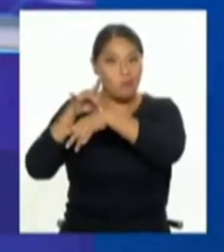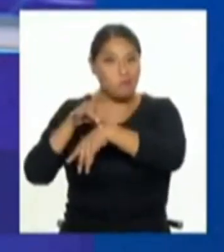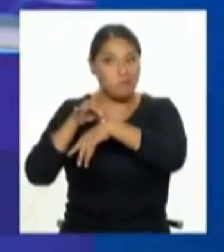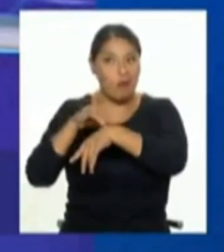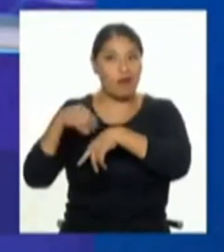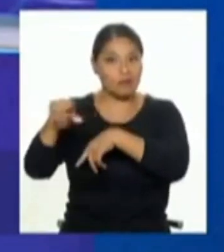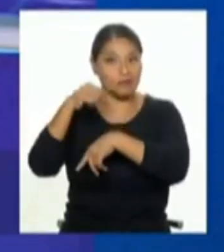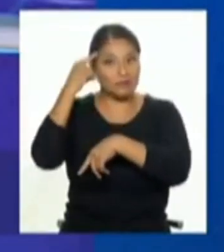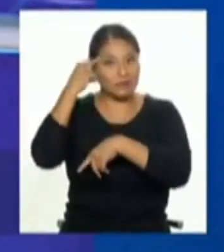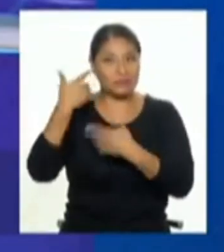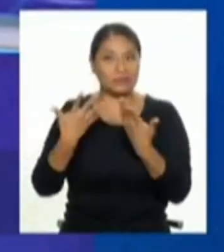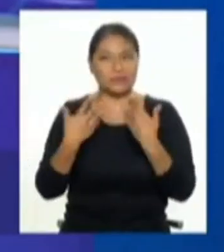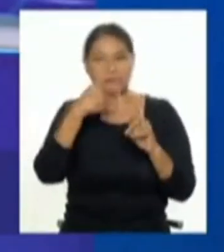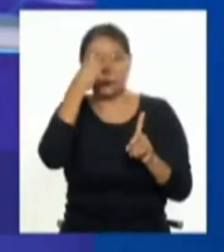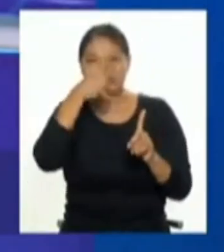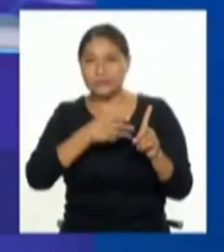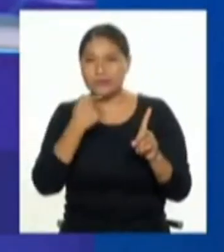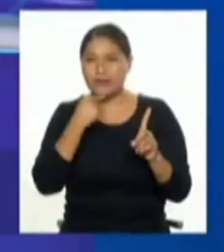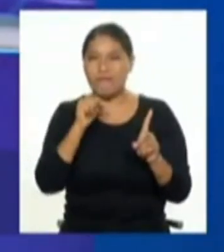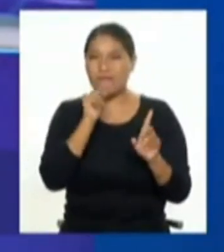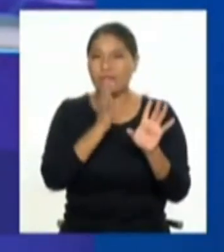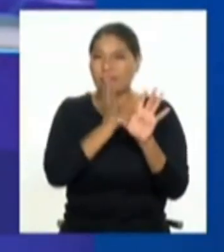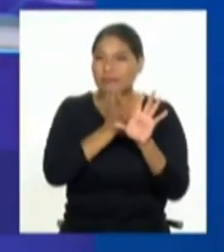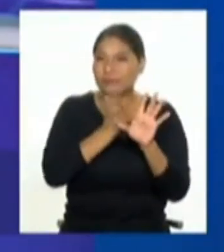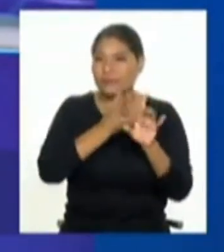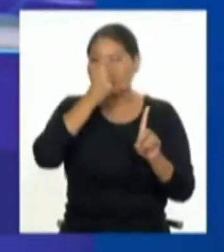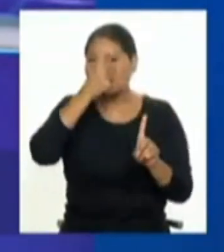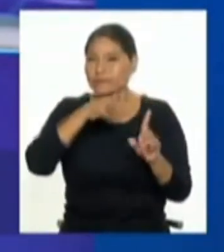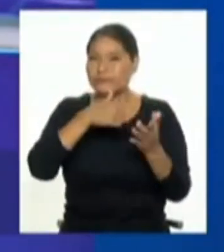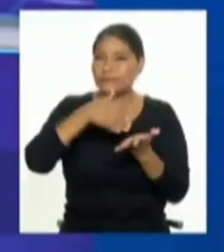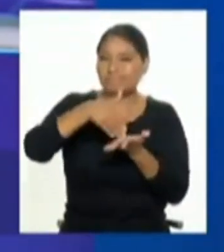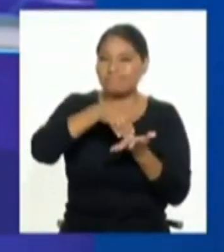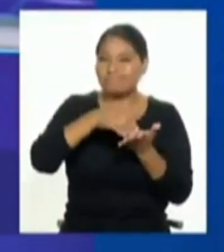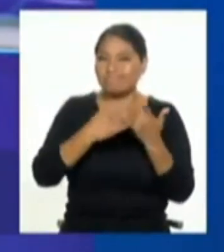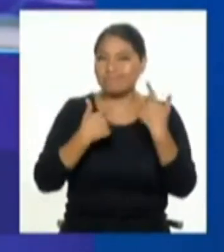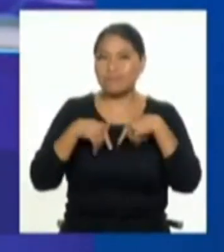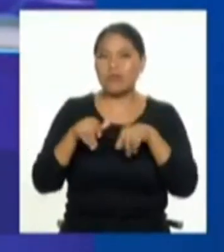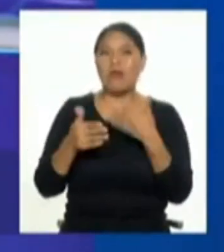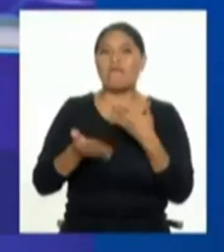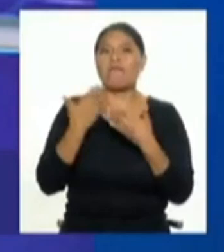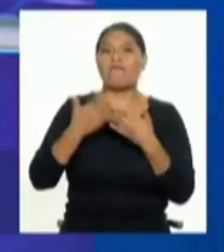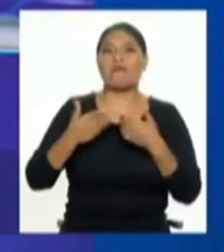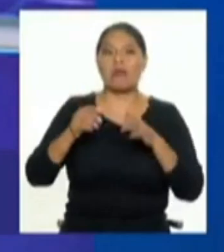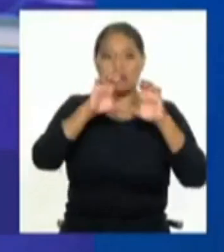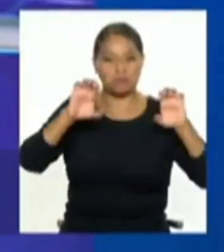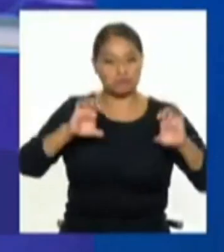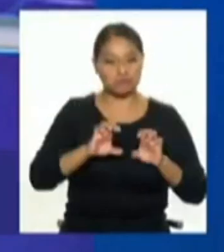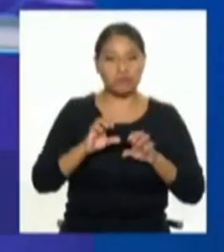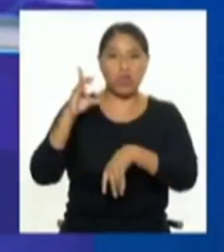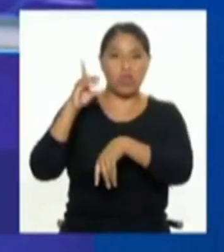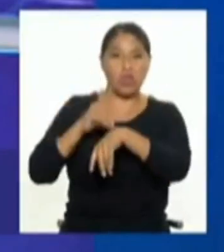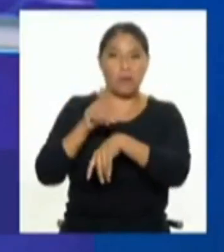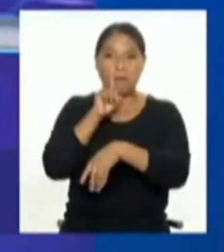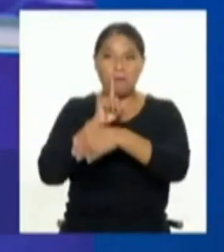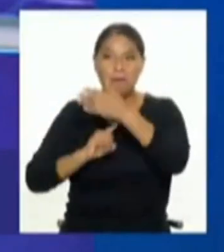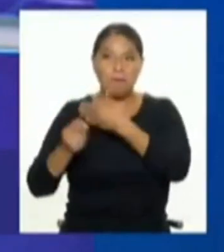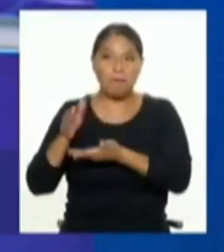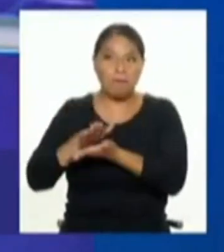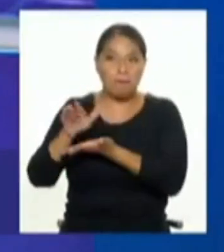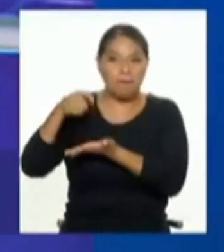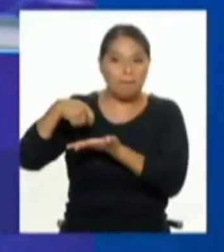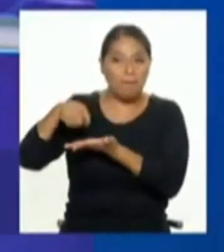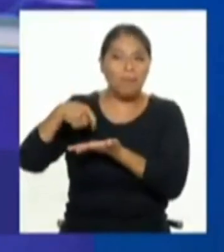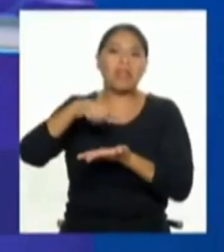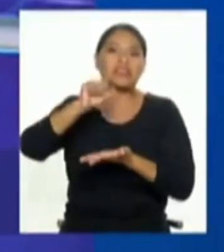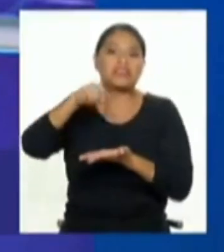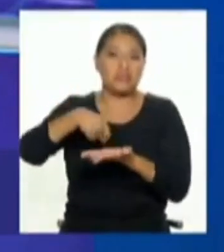claramente inestable, que termina usando el arma de una manera que no es correcta, le fue otorgado un certificado médico, una opinión médica que decía que estaba